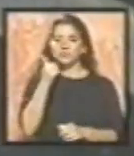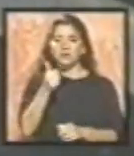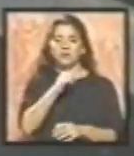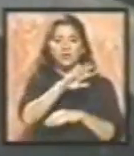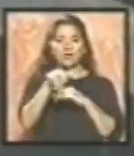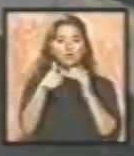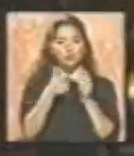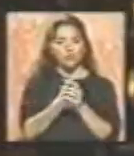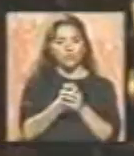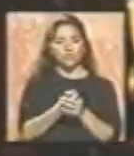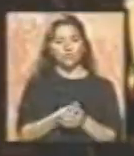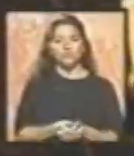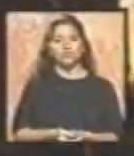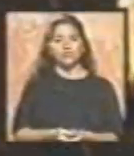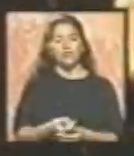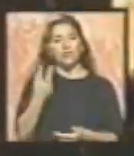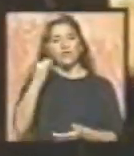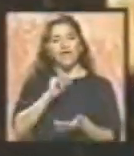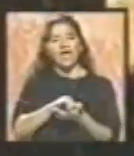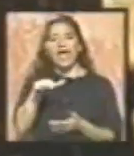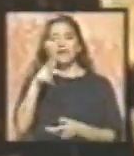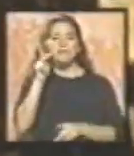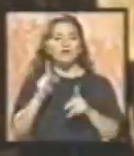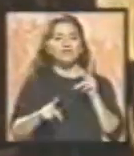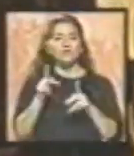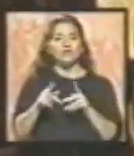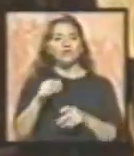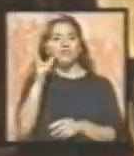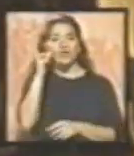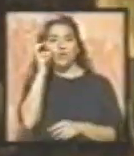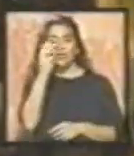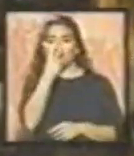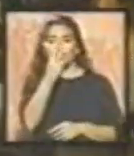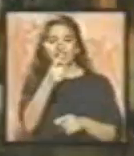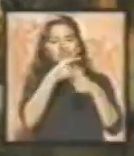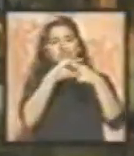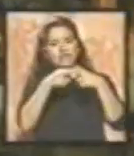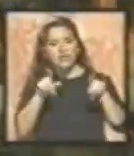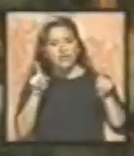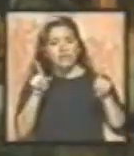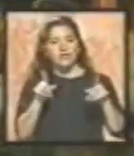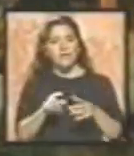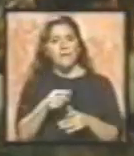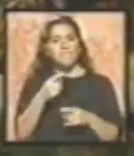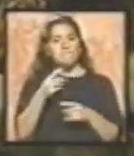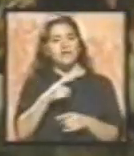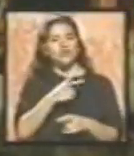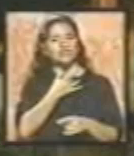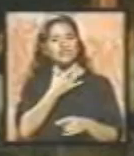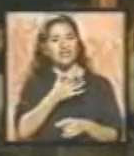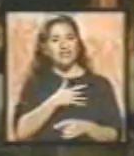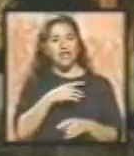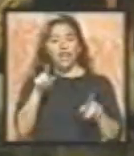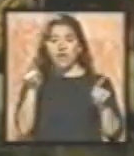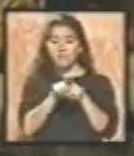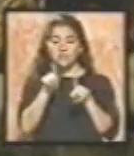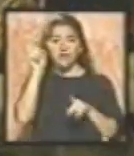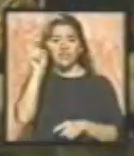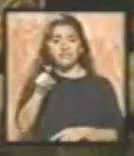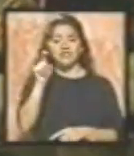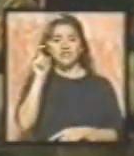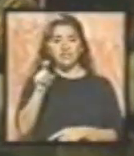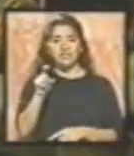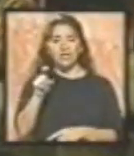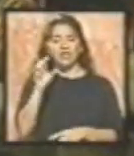todos y para todos. Porque hay personas que oyen y ven diferente, pero sienten la misma necesidad